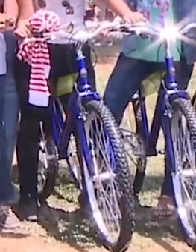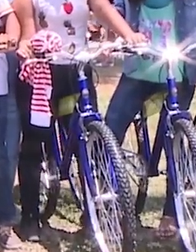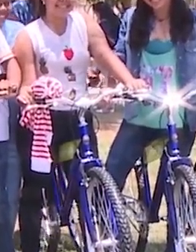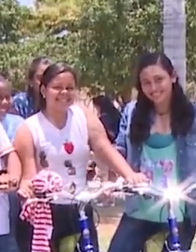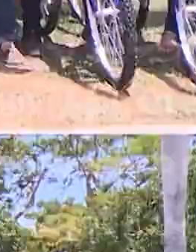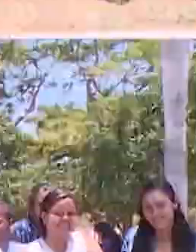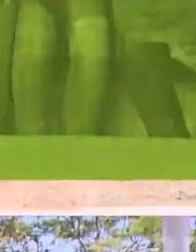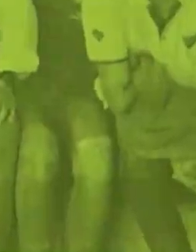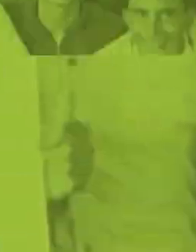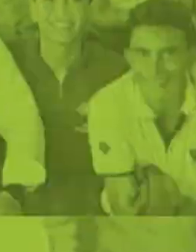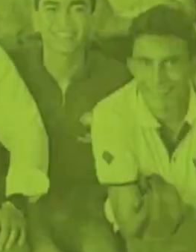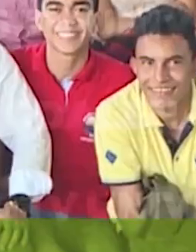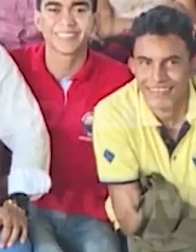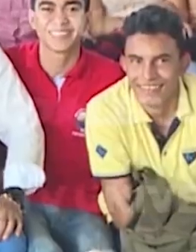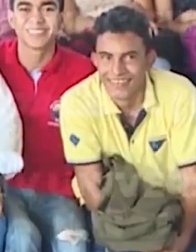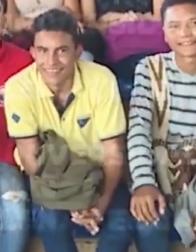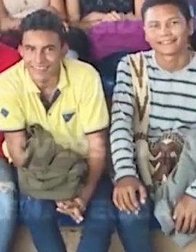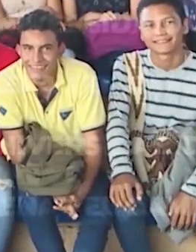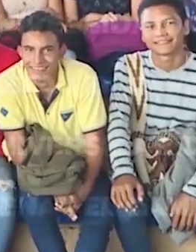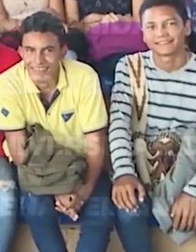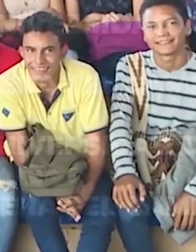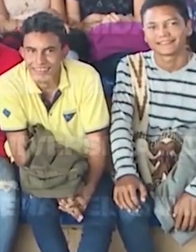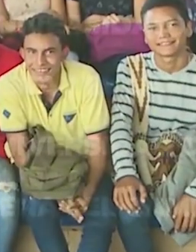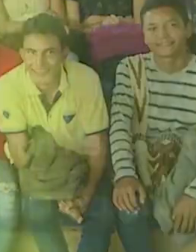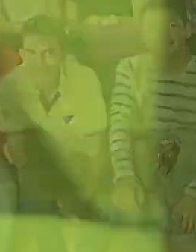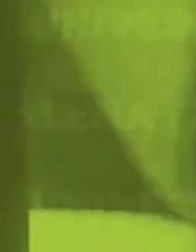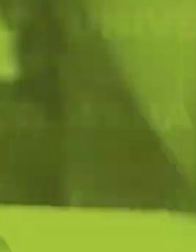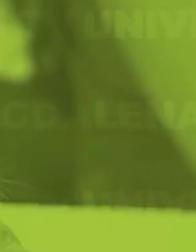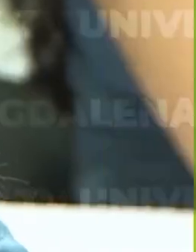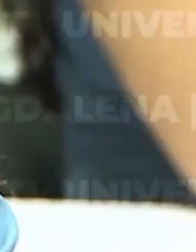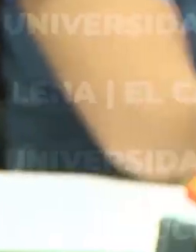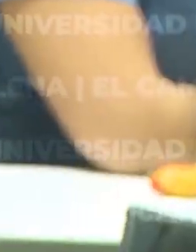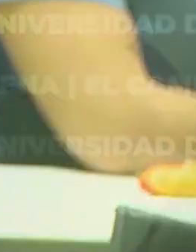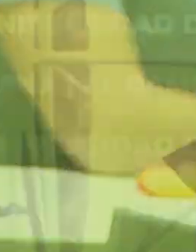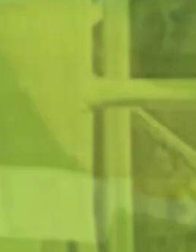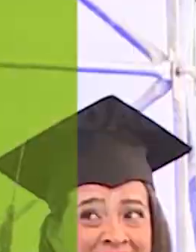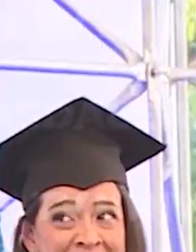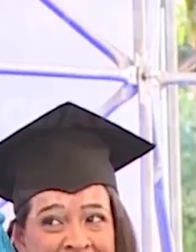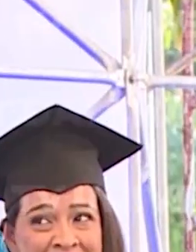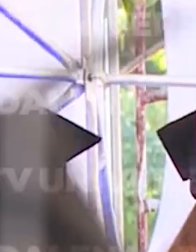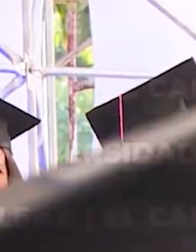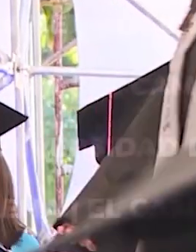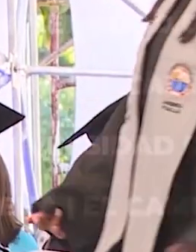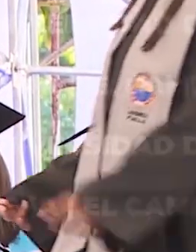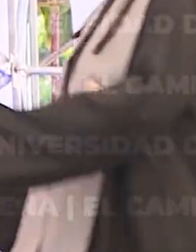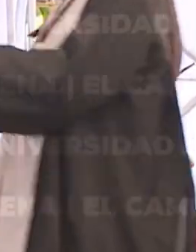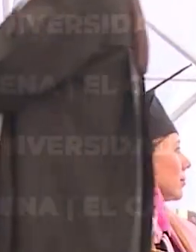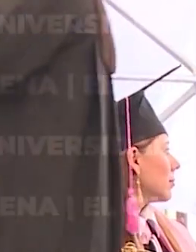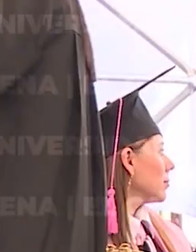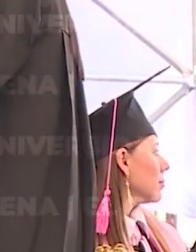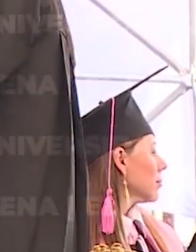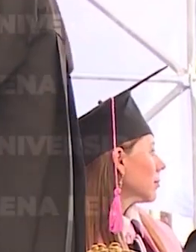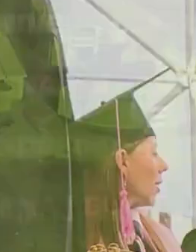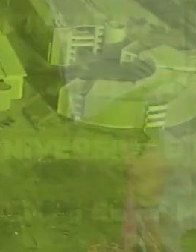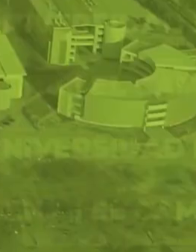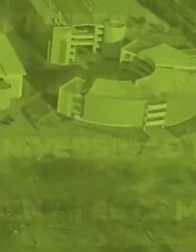Universidad del Magdalena, más incluyente e innovadora.